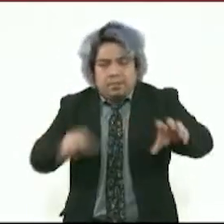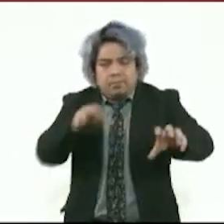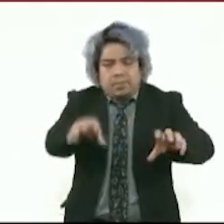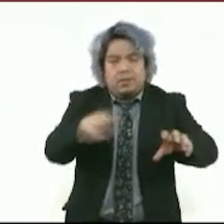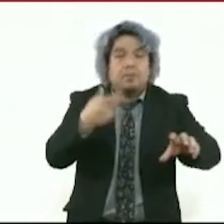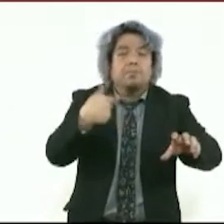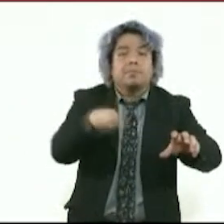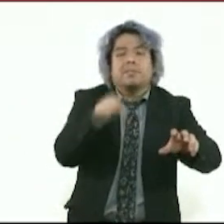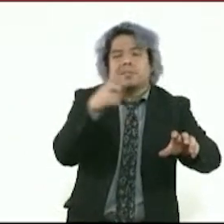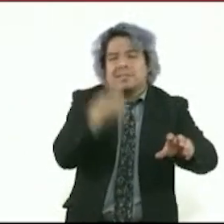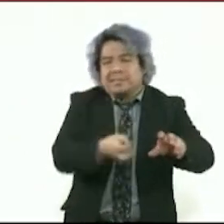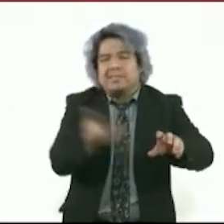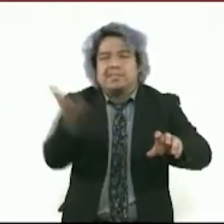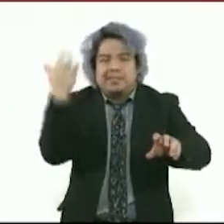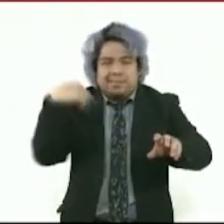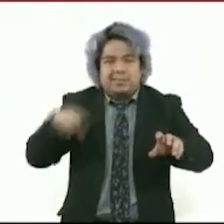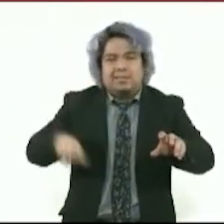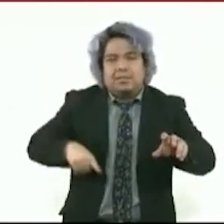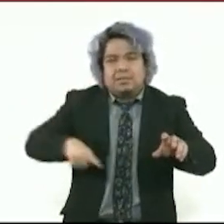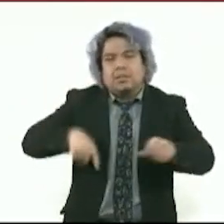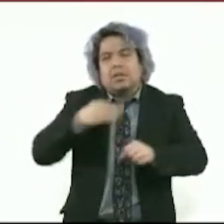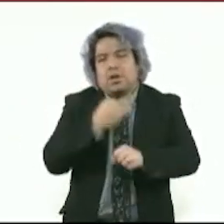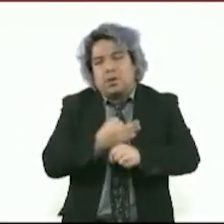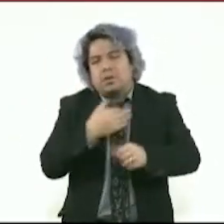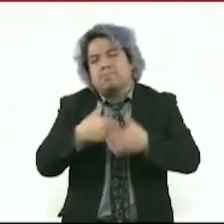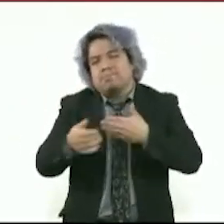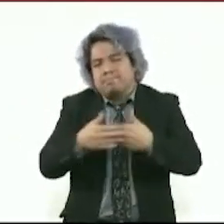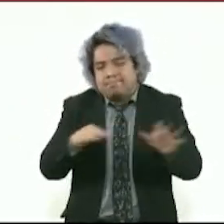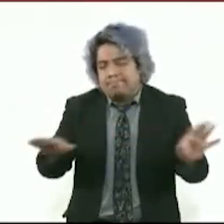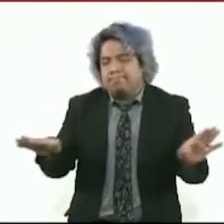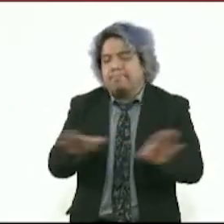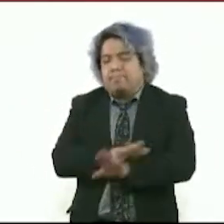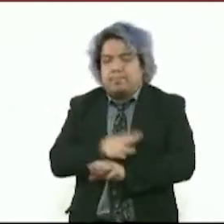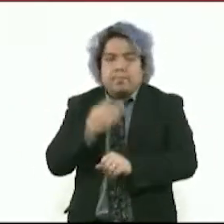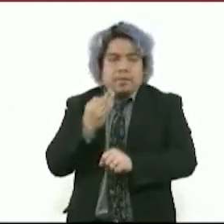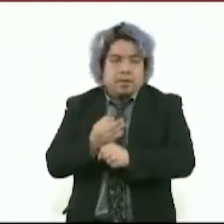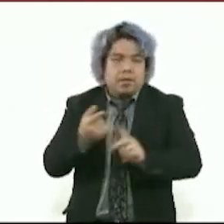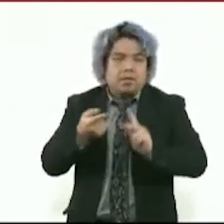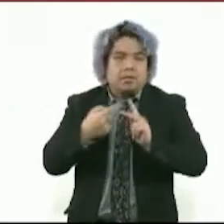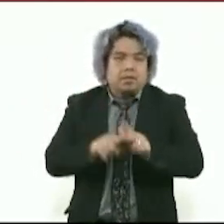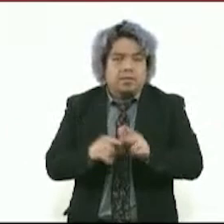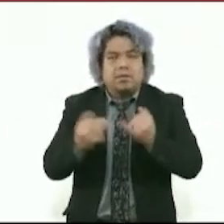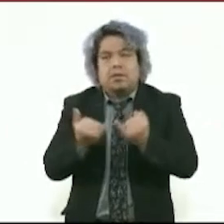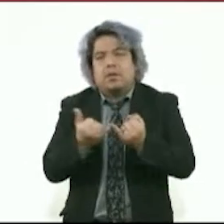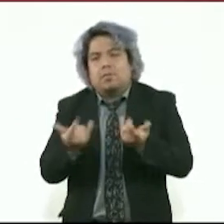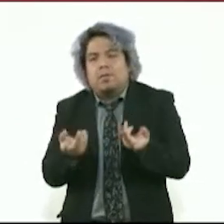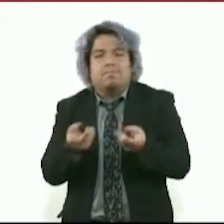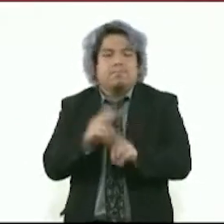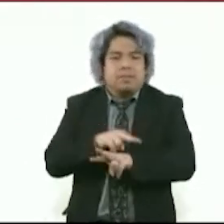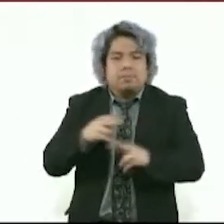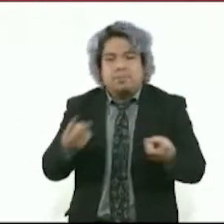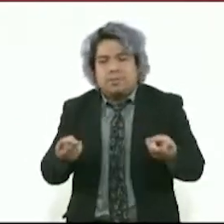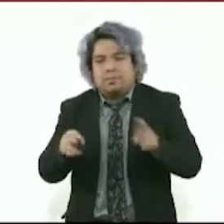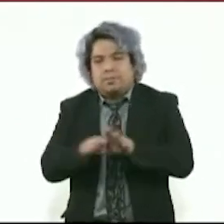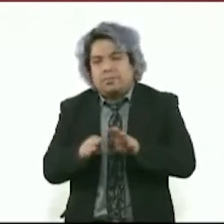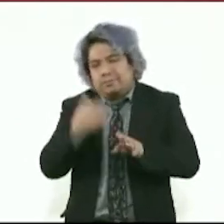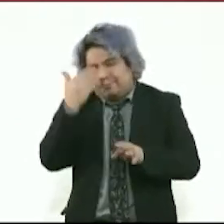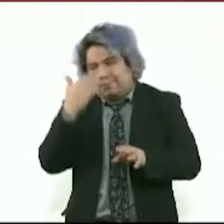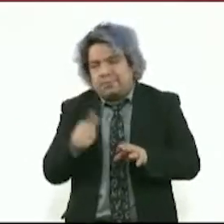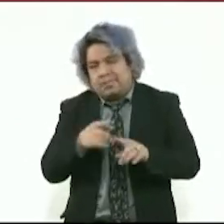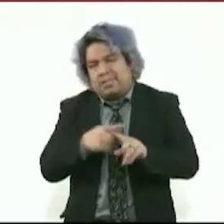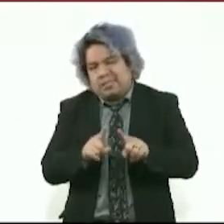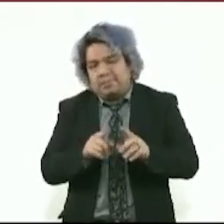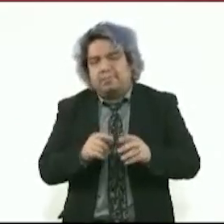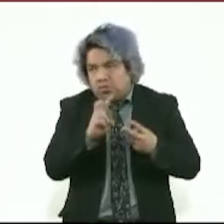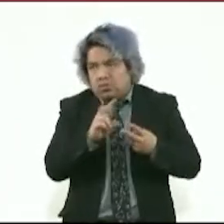a personas positivas a COVID-19 y que esto viene acompañado de una campaña de desprestigio por parte